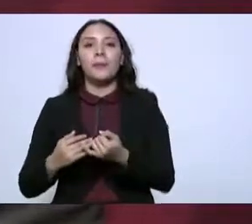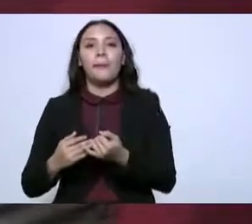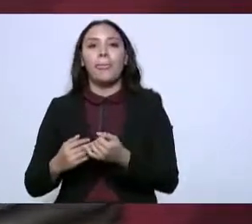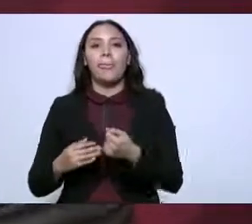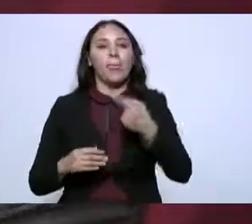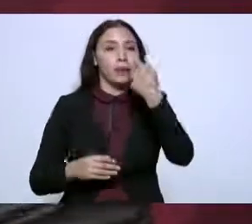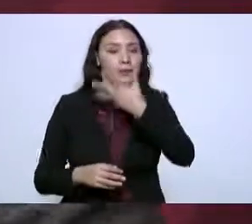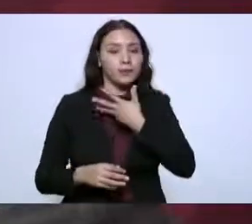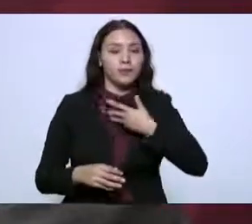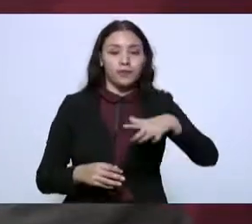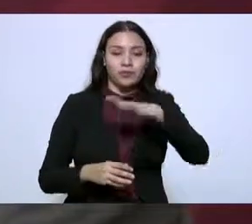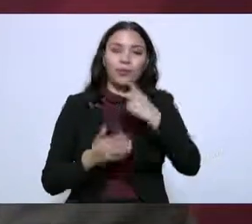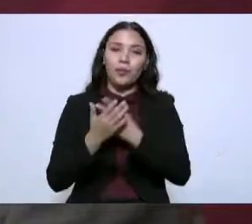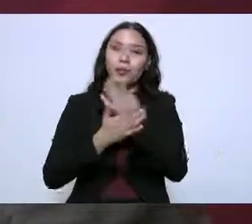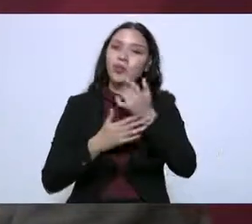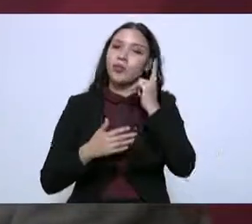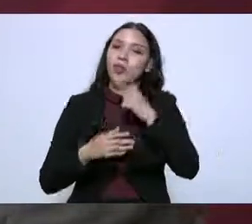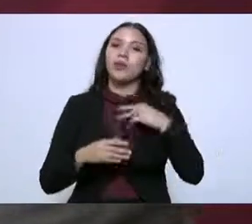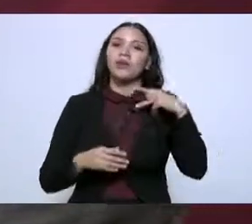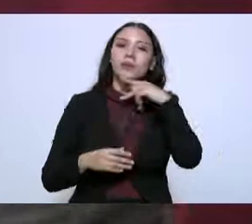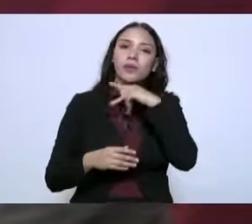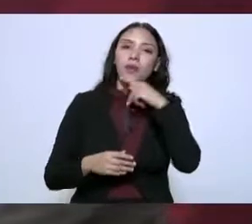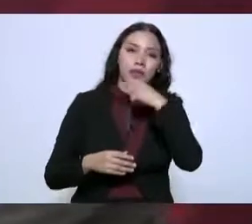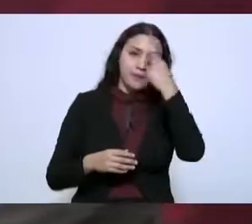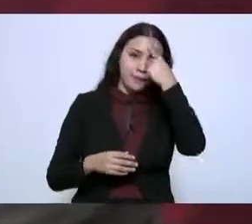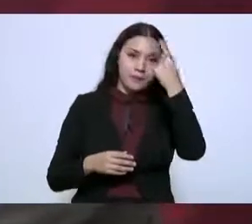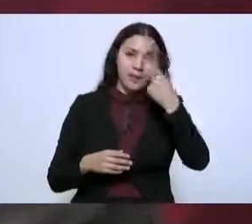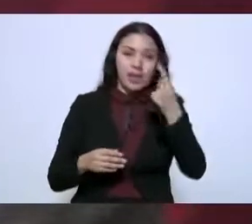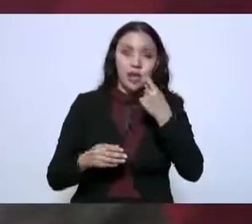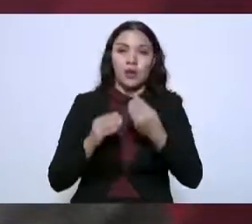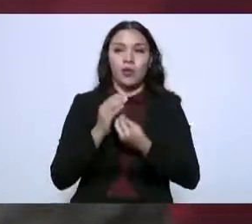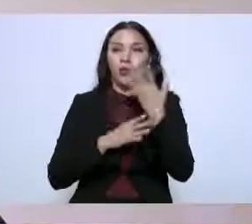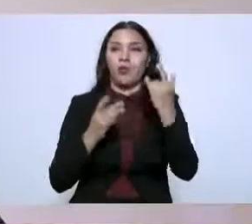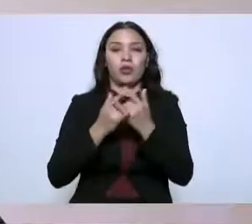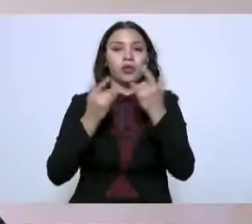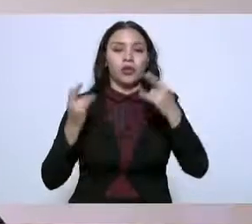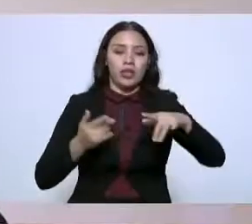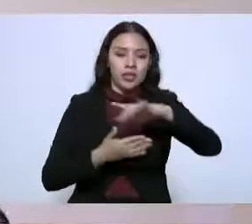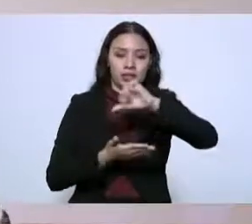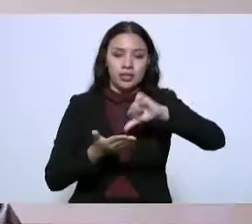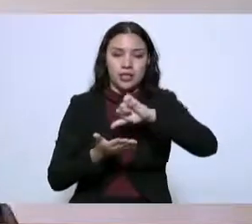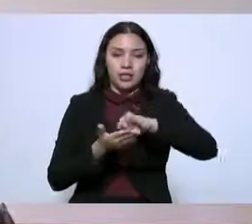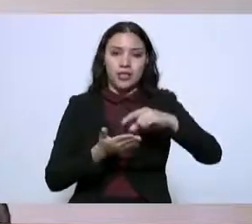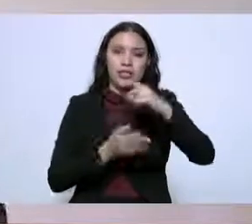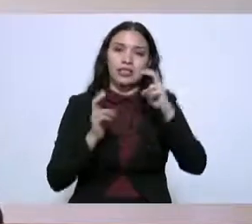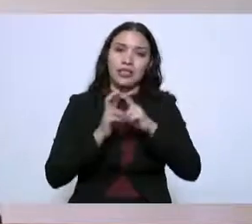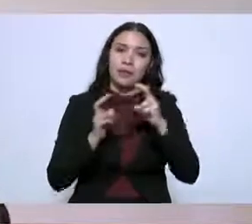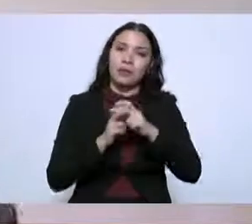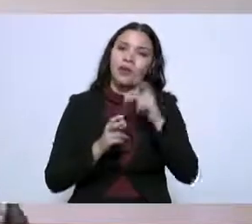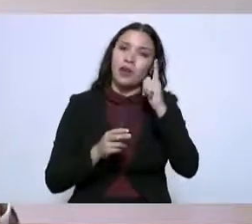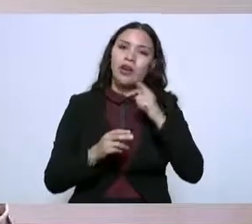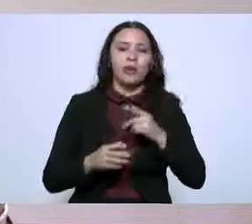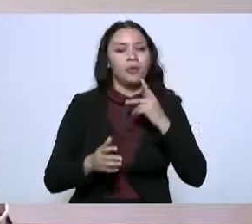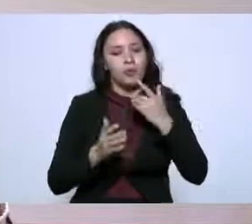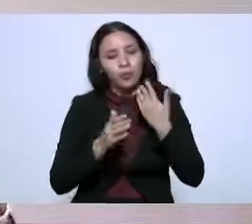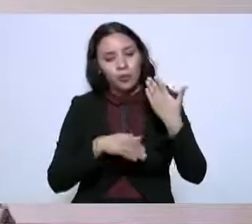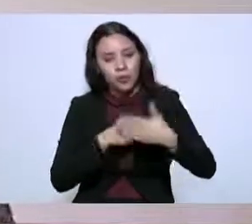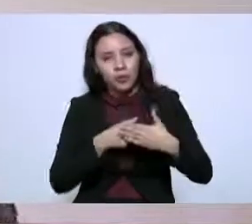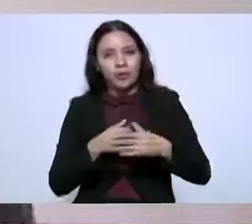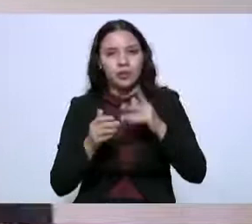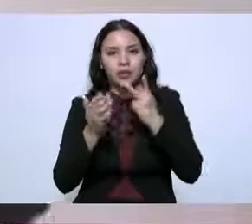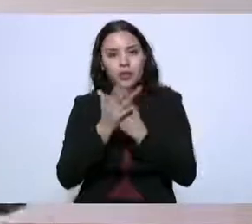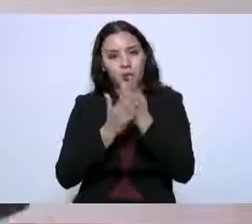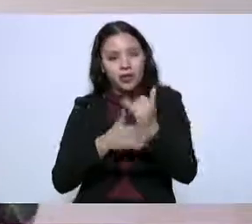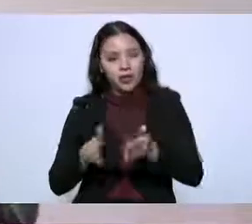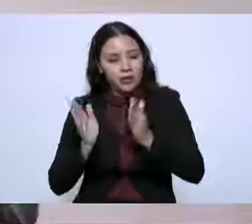situación del gran proyecto que se tiene para rehabilitar el centro histórico de Tampico, en un proyecto de tres pasos, para